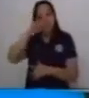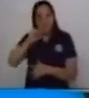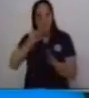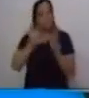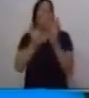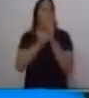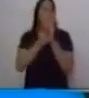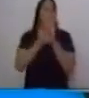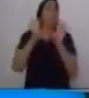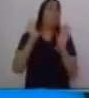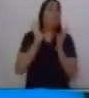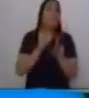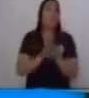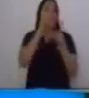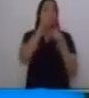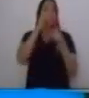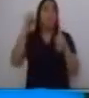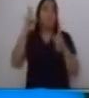un ejemplo